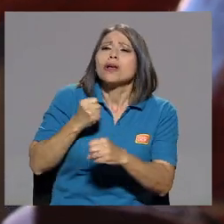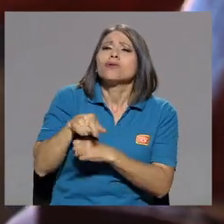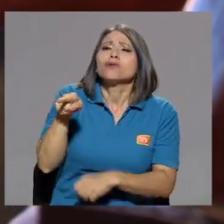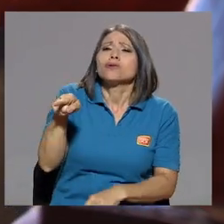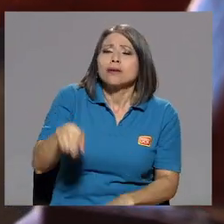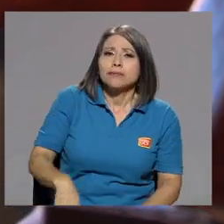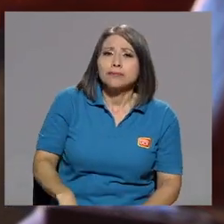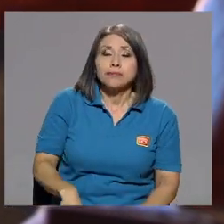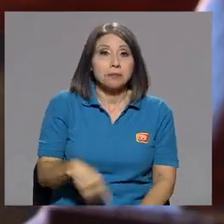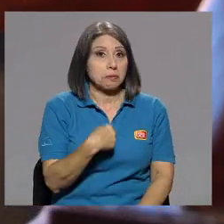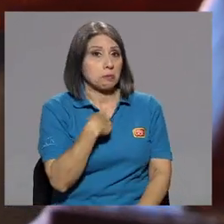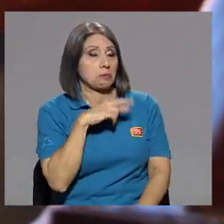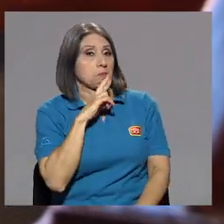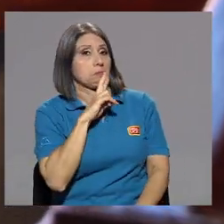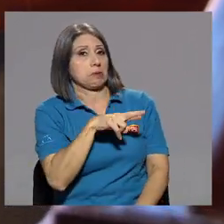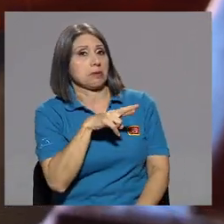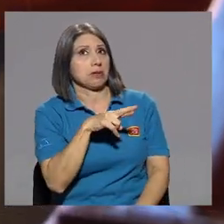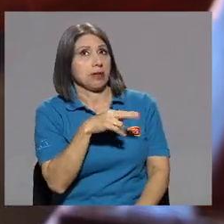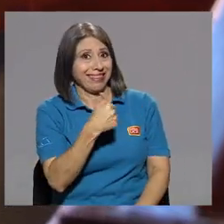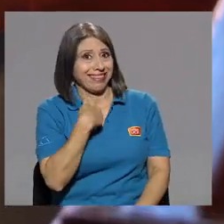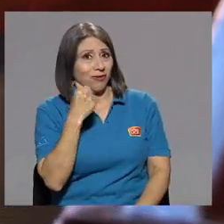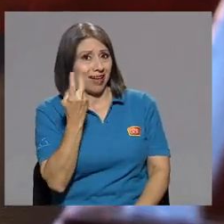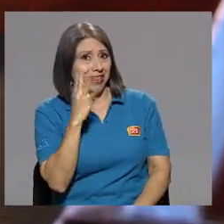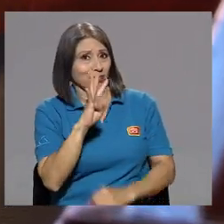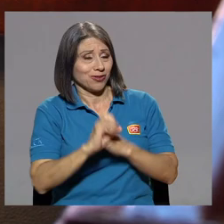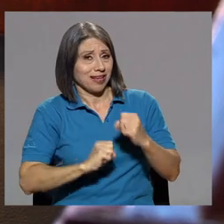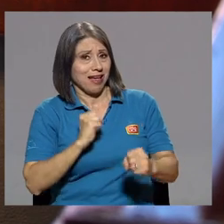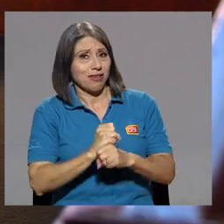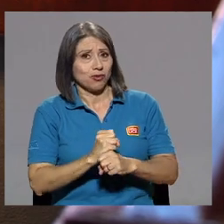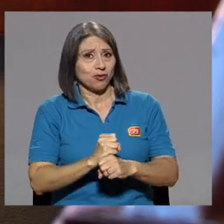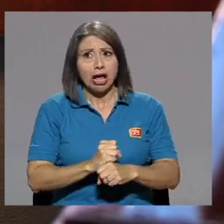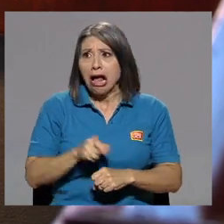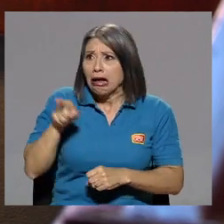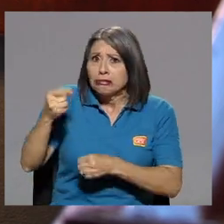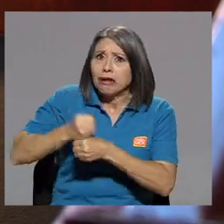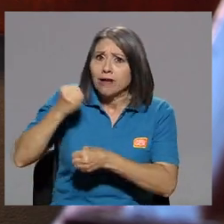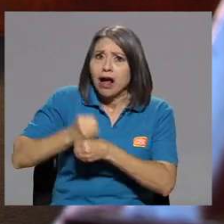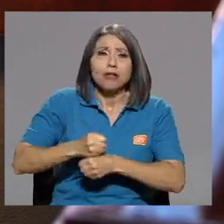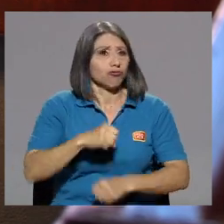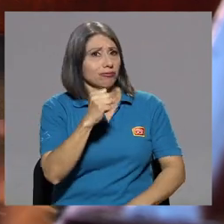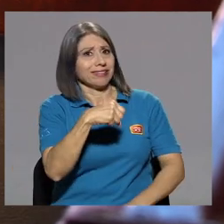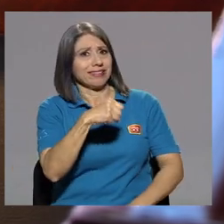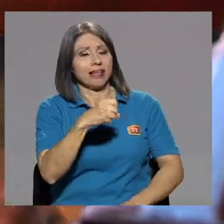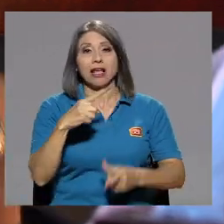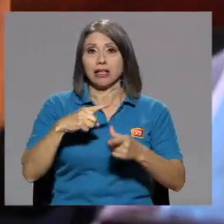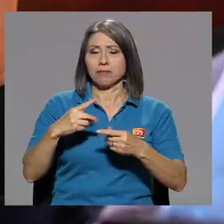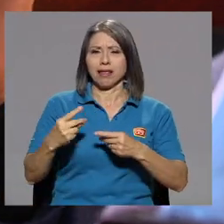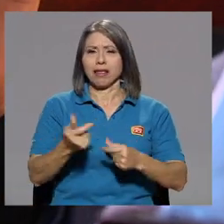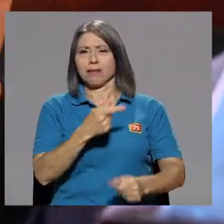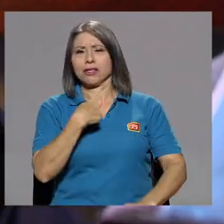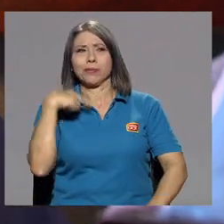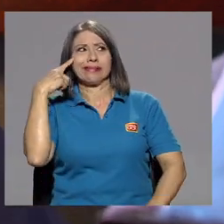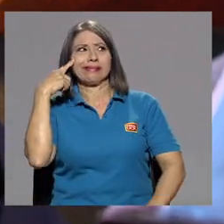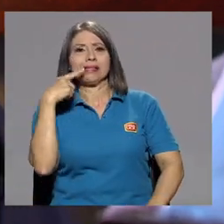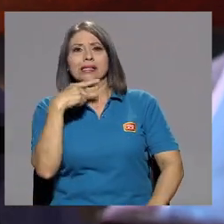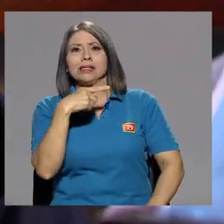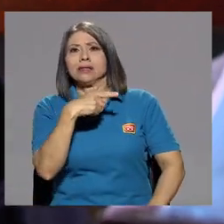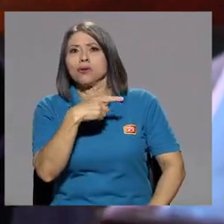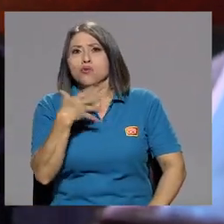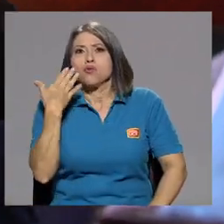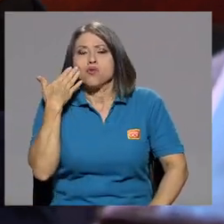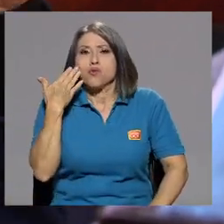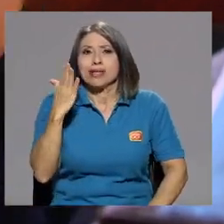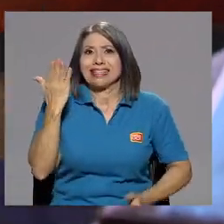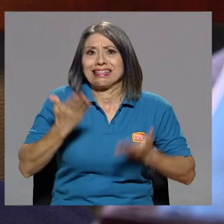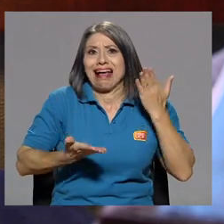años tiene usted? Le digo, yo tengo 14 años. ¿Y está trabajando? Sí, entonces inmediatamente digo, ¿quién sabe qué